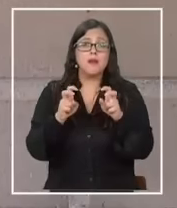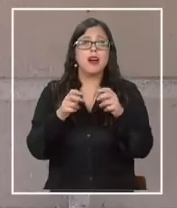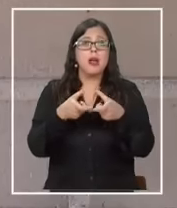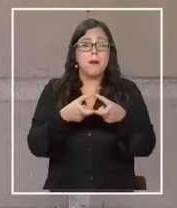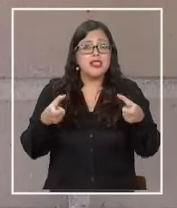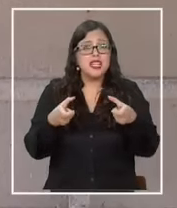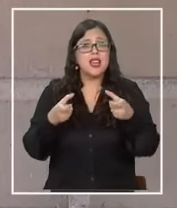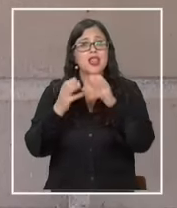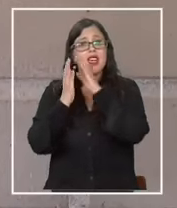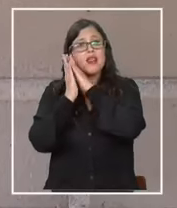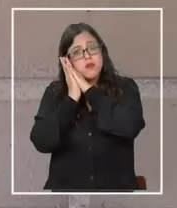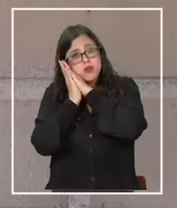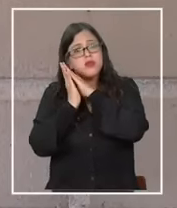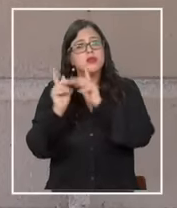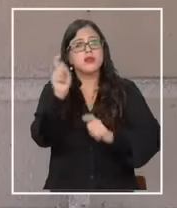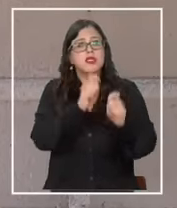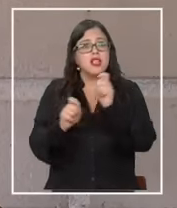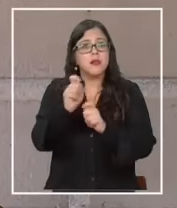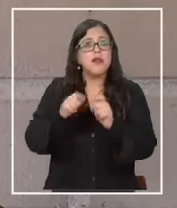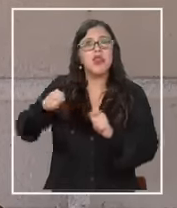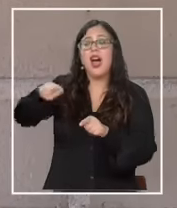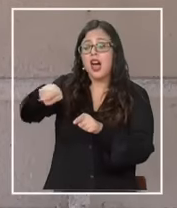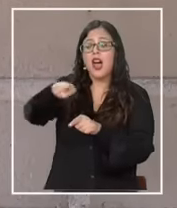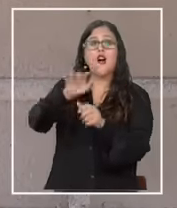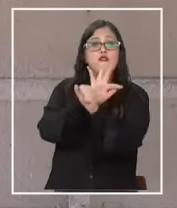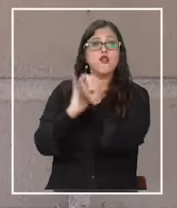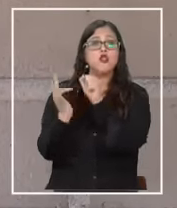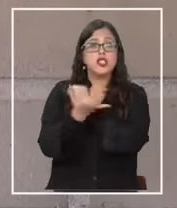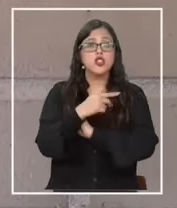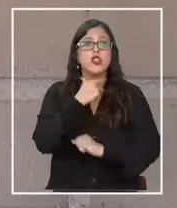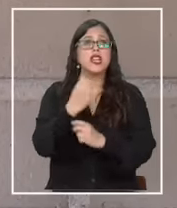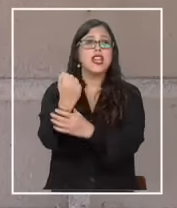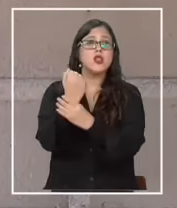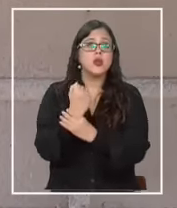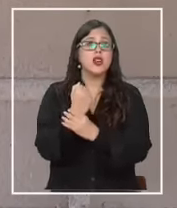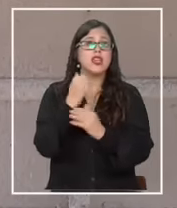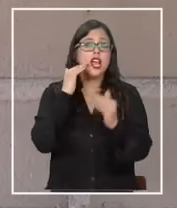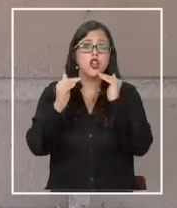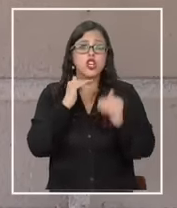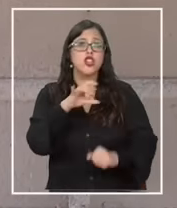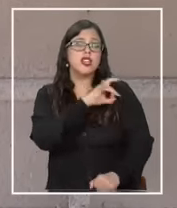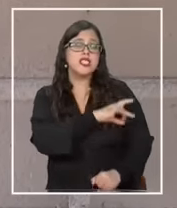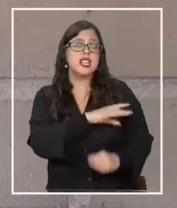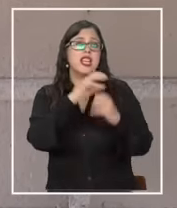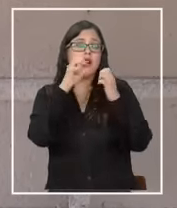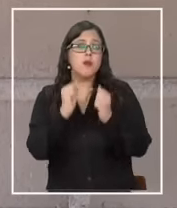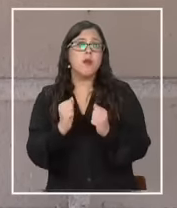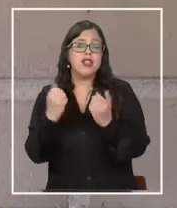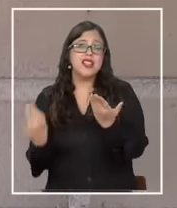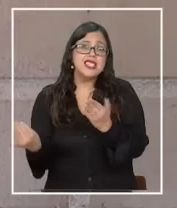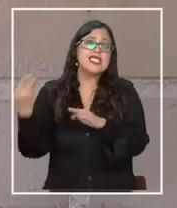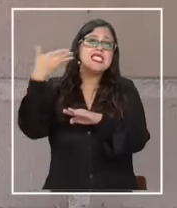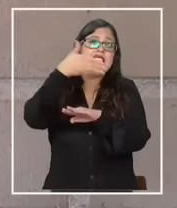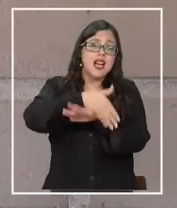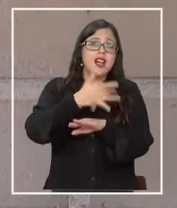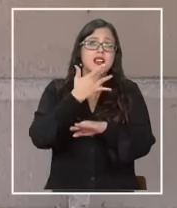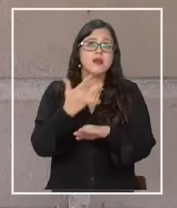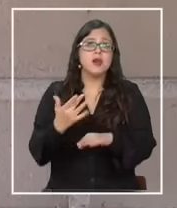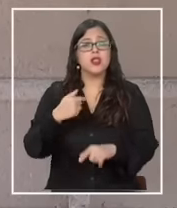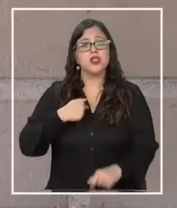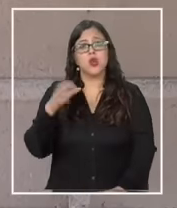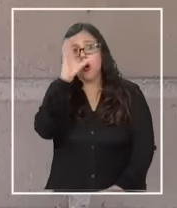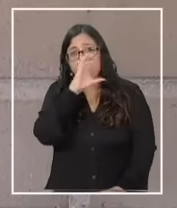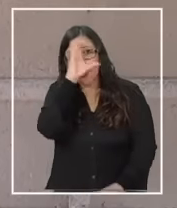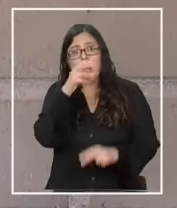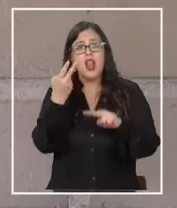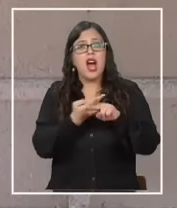fundación lo que ellos quieren ayudar es que los niños que lleguen de Chile tengan donde llegar porque yo misma tuve que buscar el